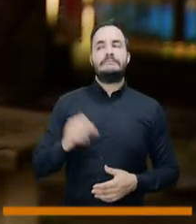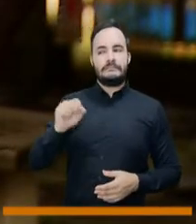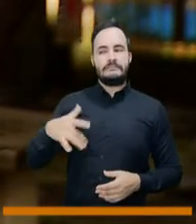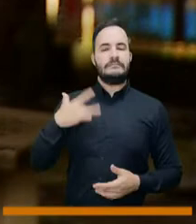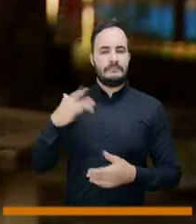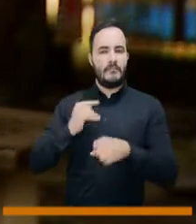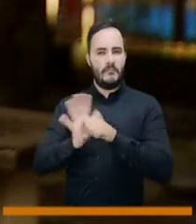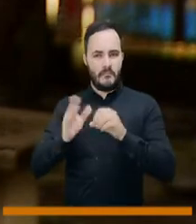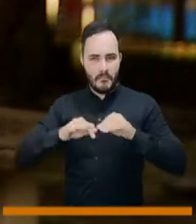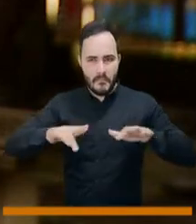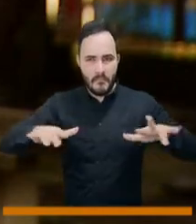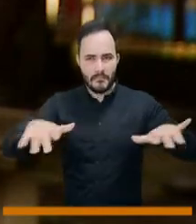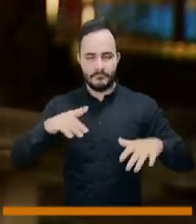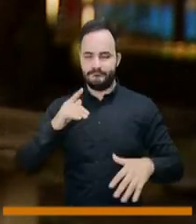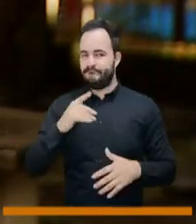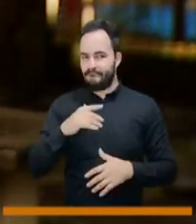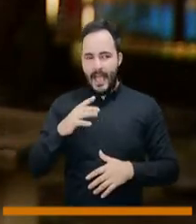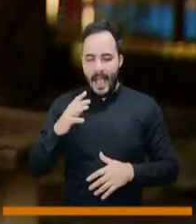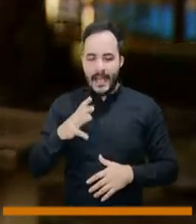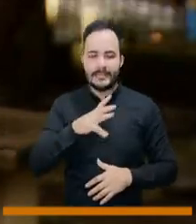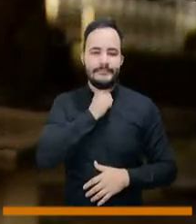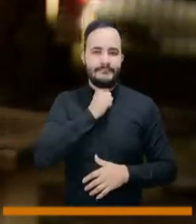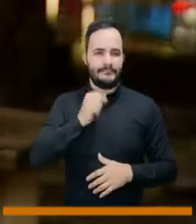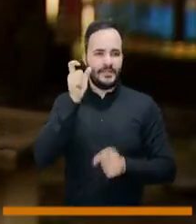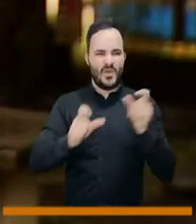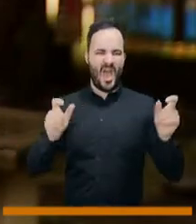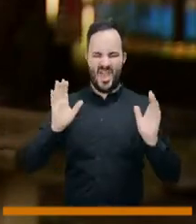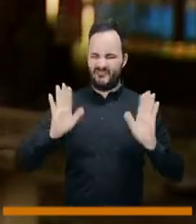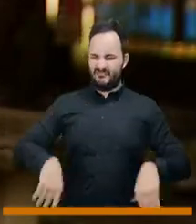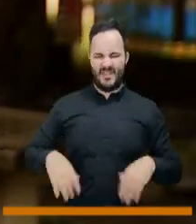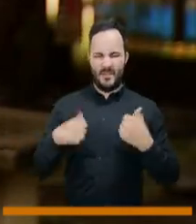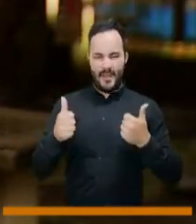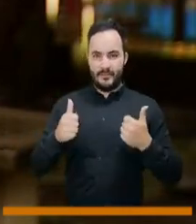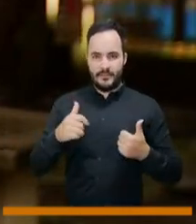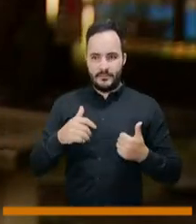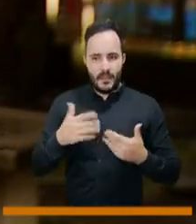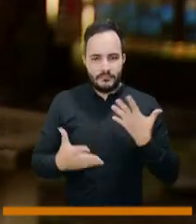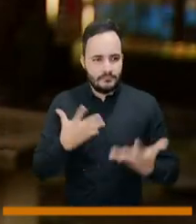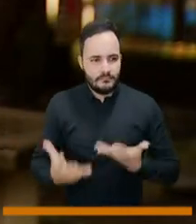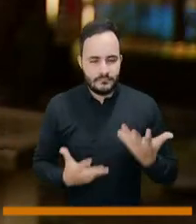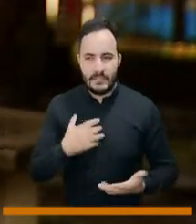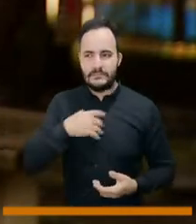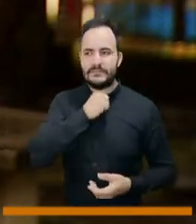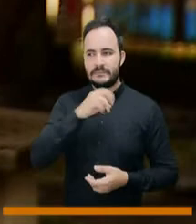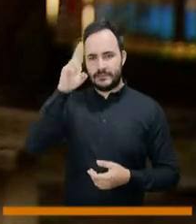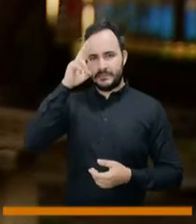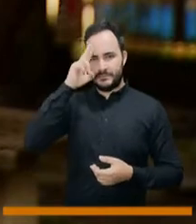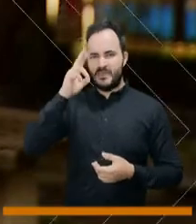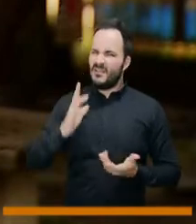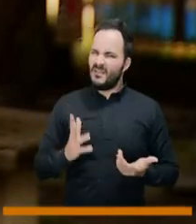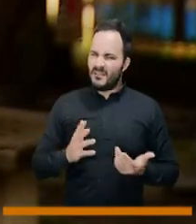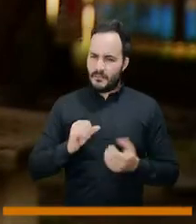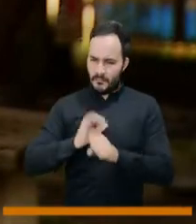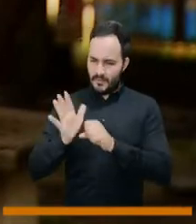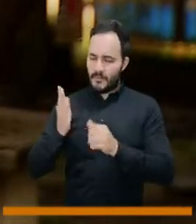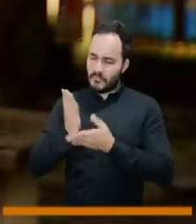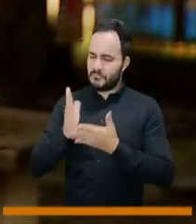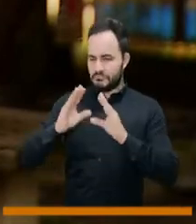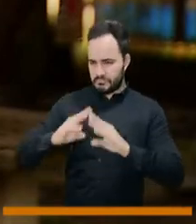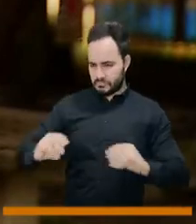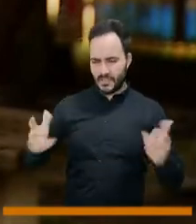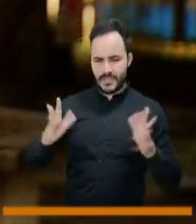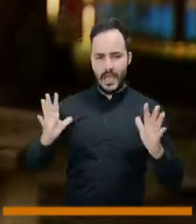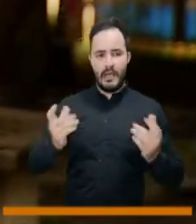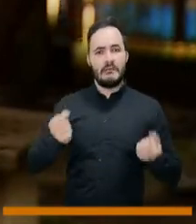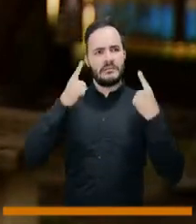todos que somos muy vulnerables. Entonces, las personas pueden hablar abiertamente de los problemas, lo que antes no pasaba. Ya nos da tanto miedo decir que